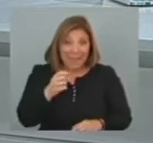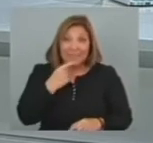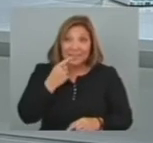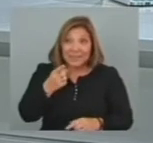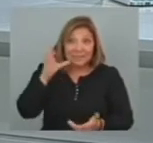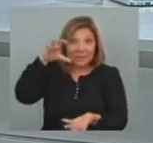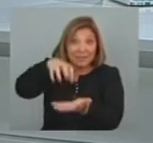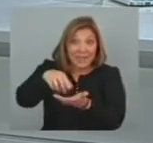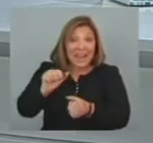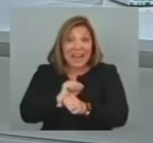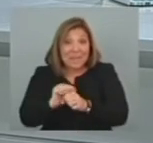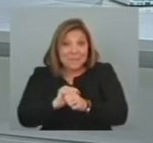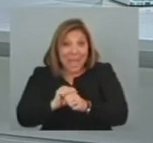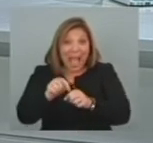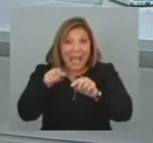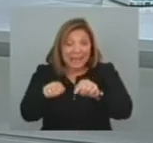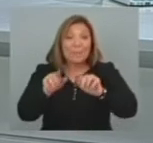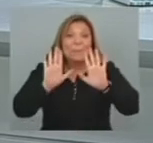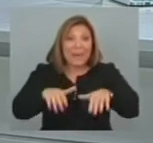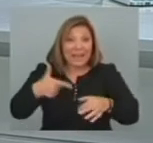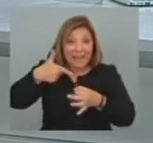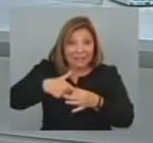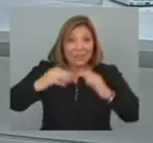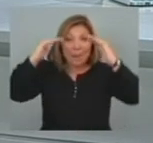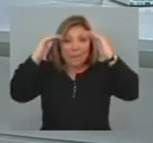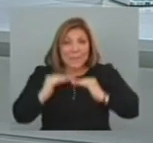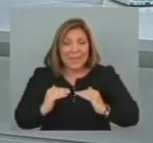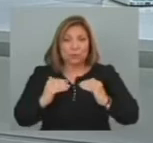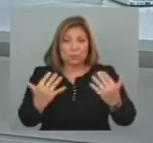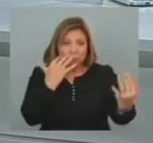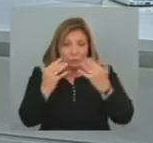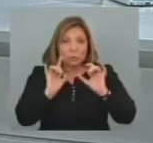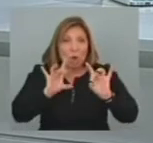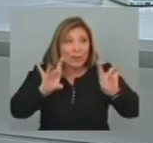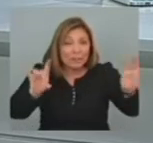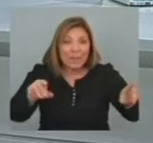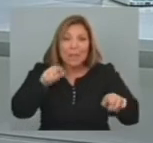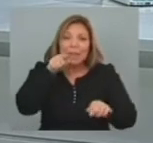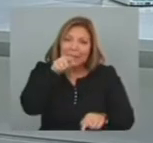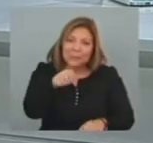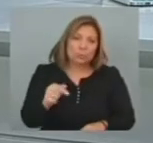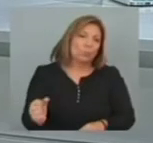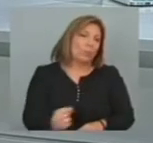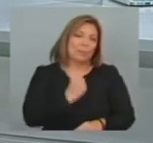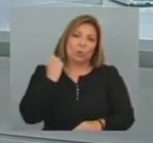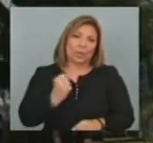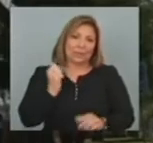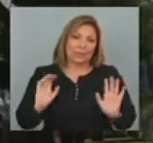De la planta Desulfurizadora Como herramienta Para reducir La contaminación Del aire Es sumamente Importante